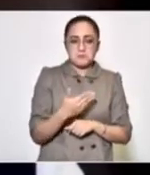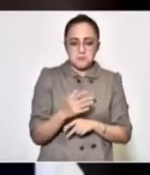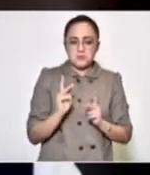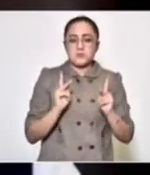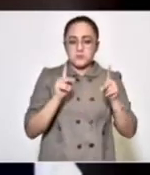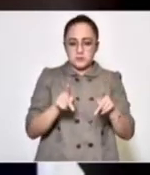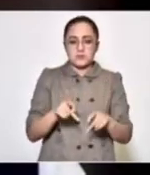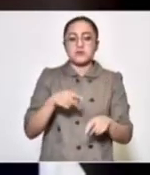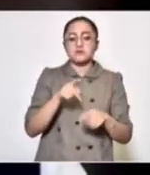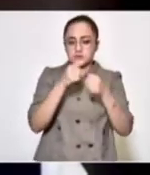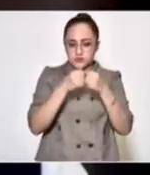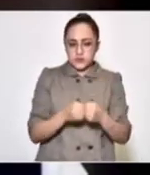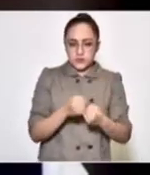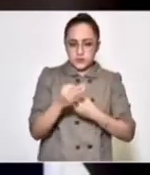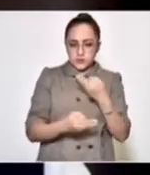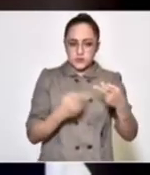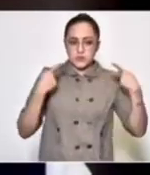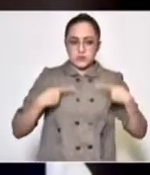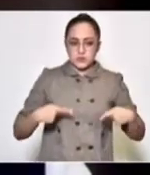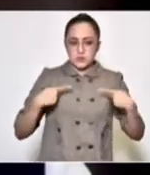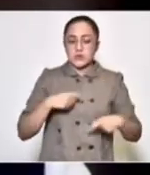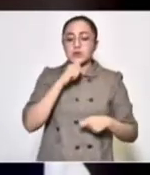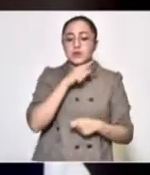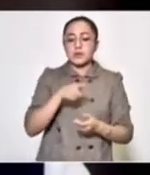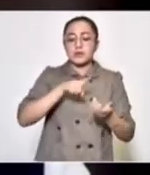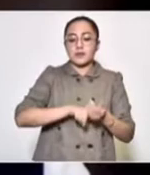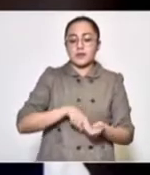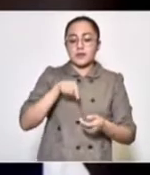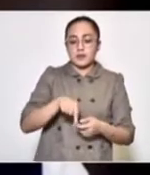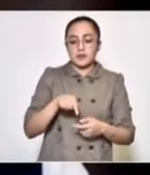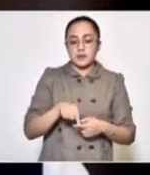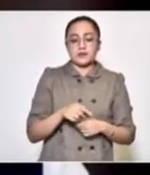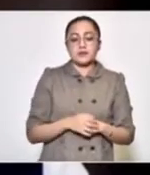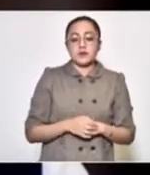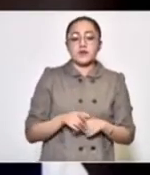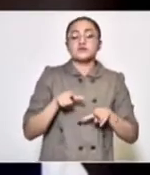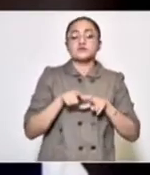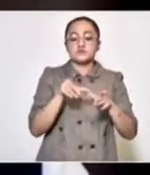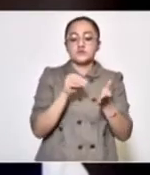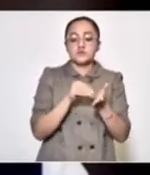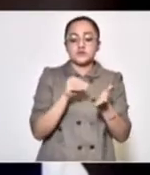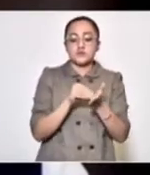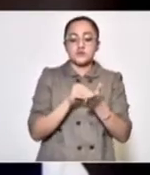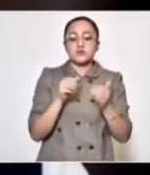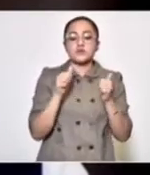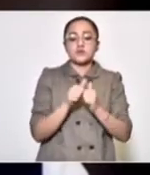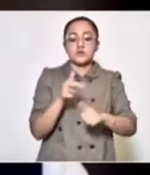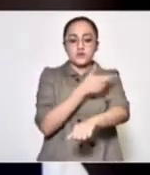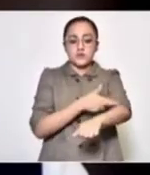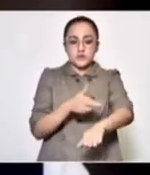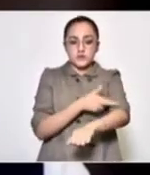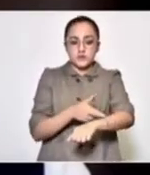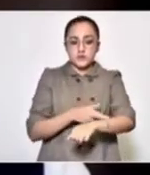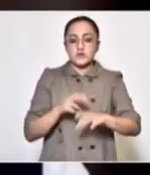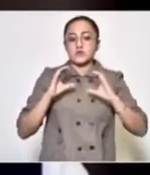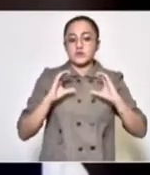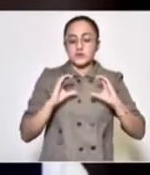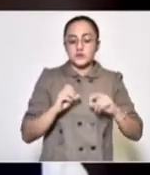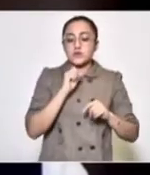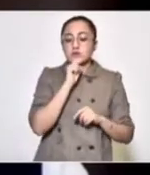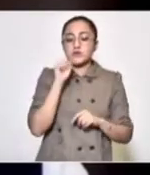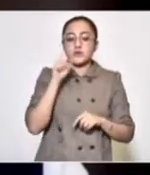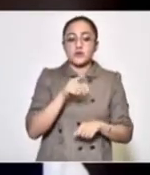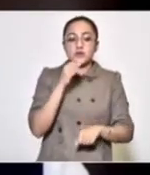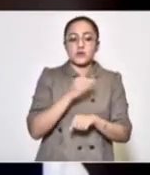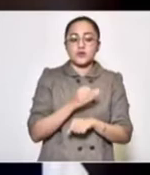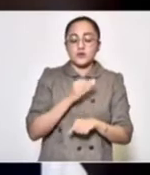lo que garantiza la seguridad de los usuarios de las vialidades. Por lo tanto, se continuará con las acciones de mantenimiento correctivo y preventivo, así como